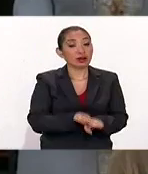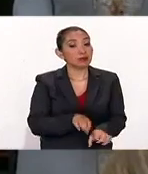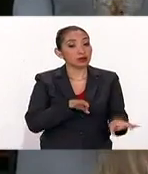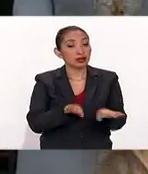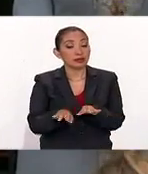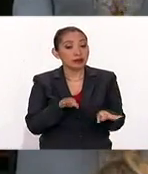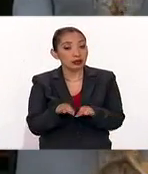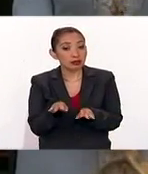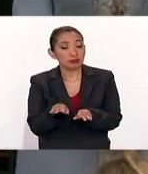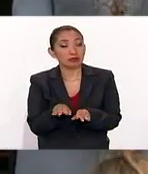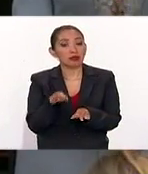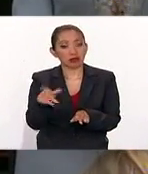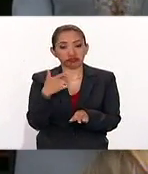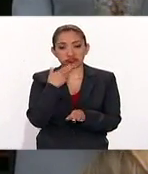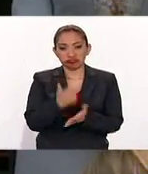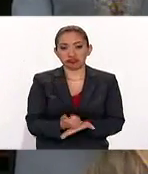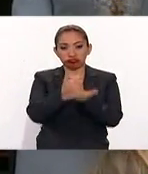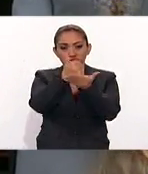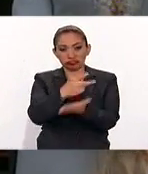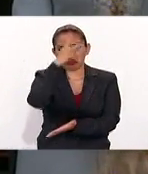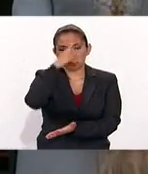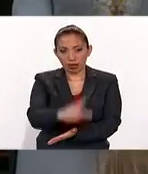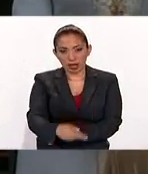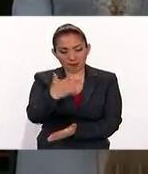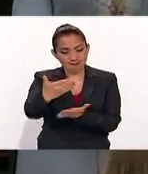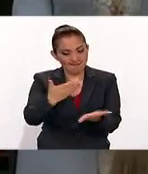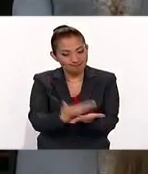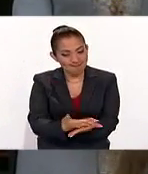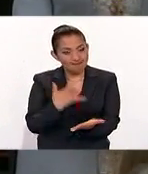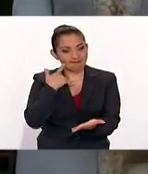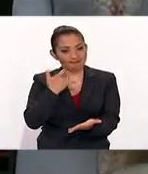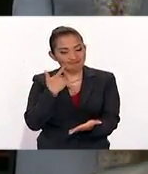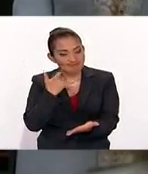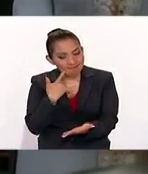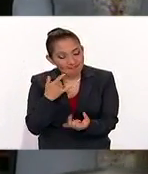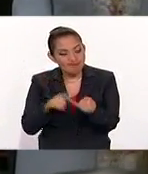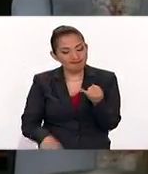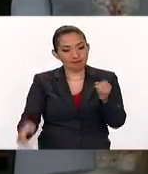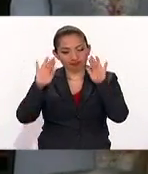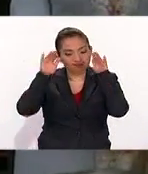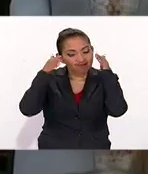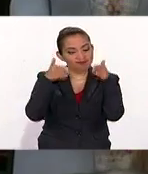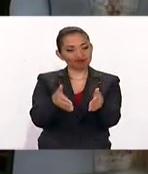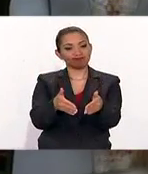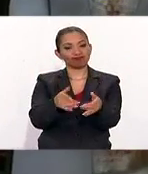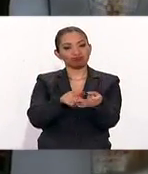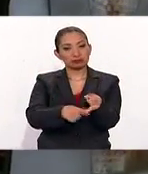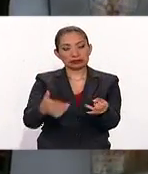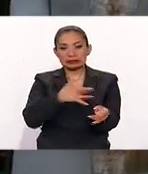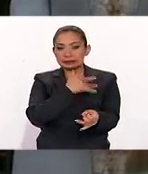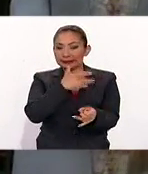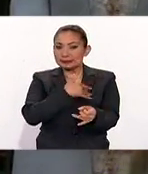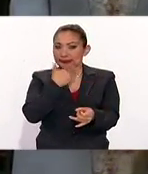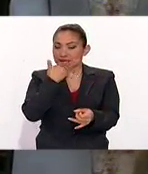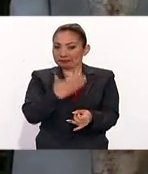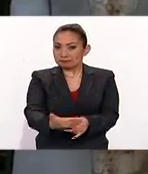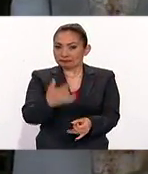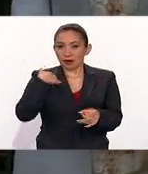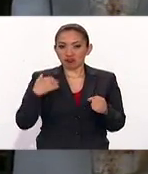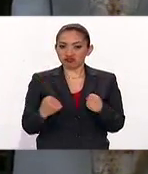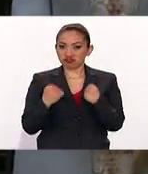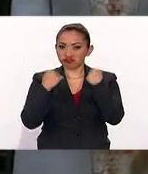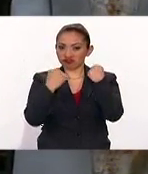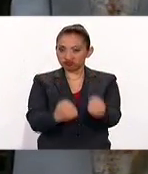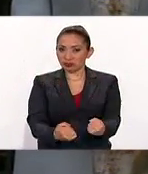de trabajo que sirve a México con esmero, con empeño, con pasión, con